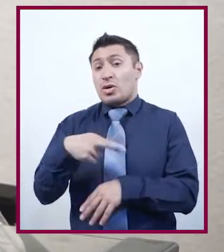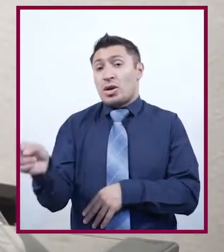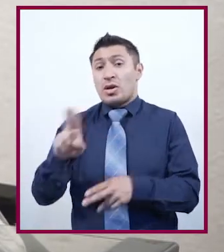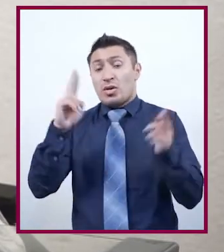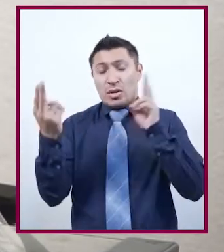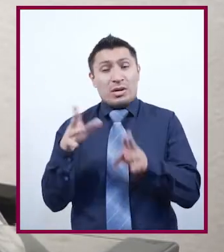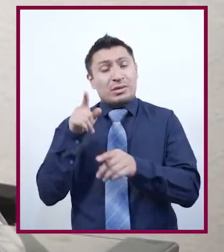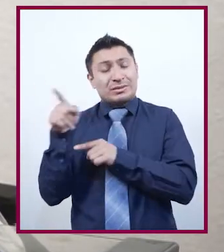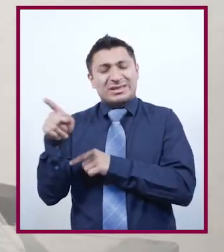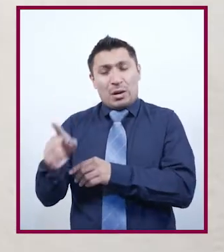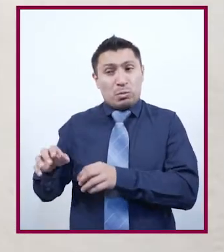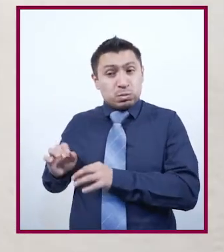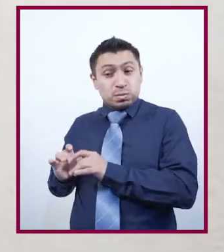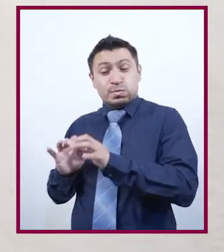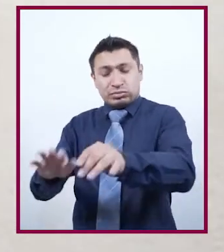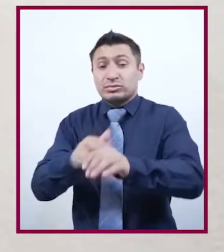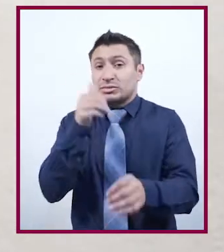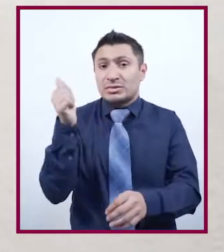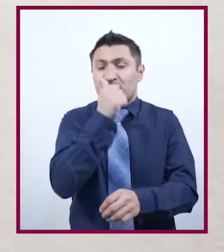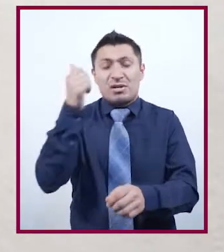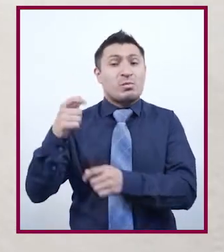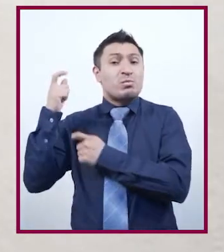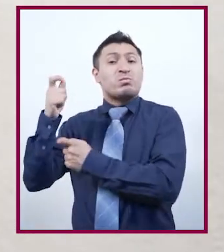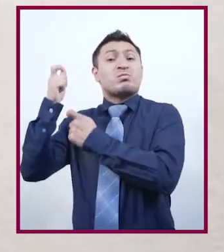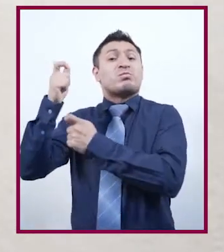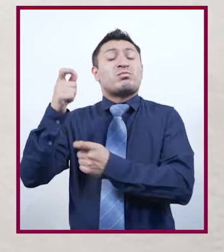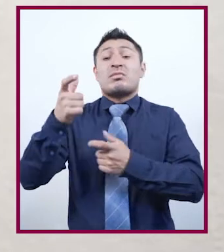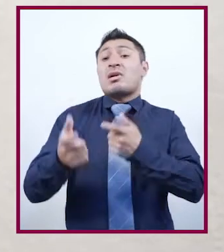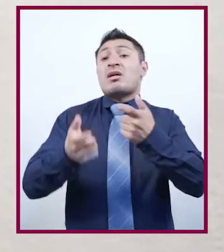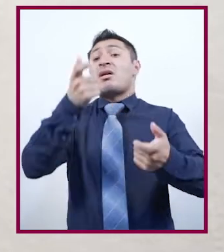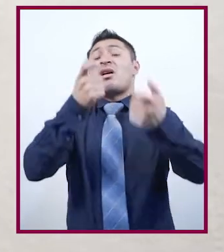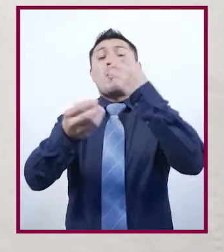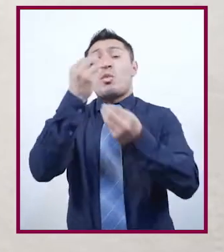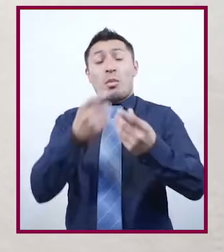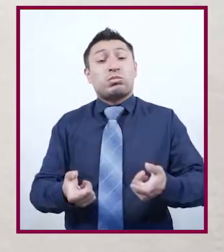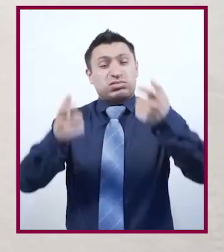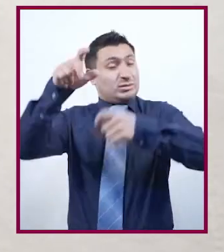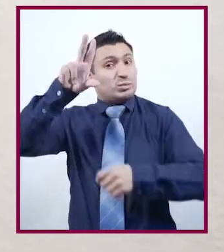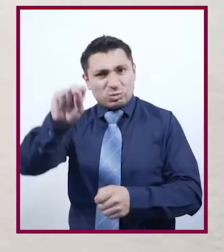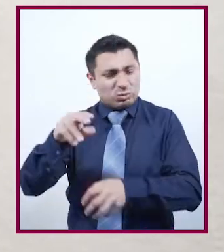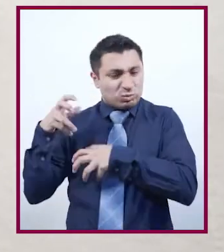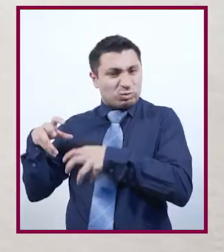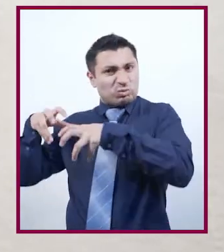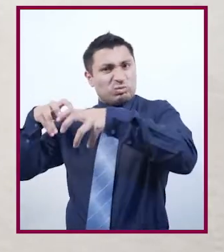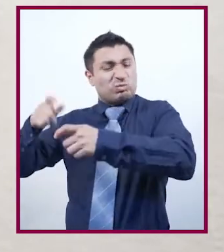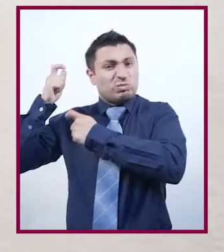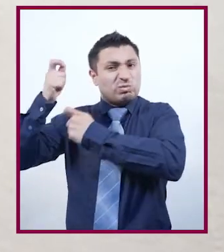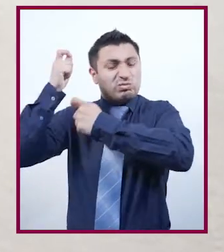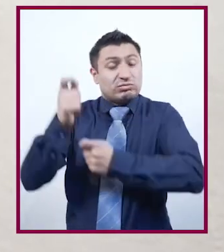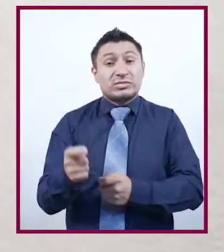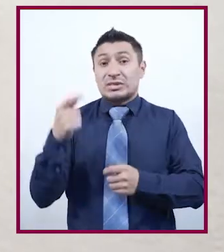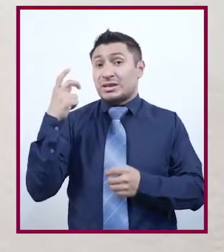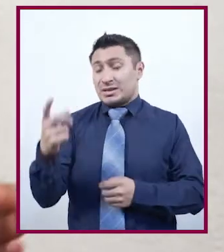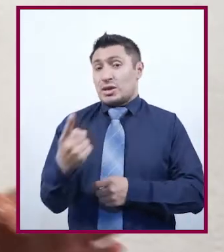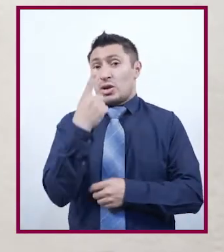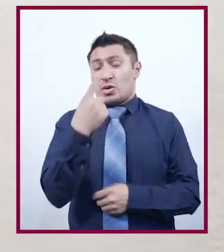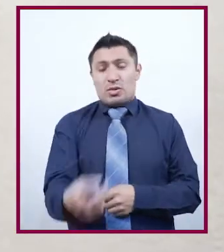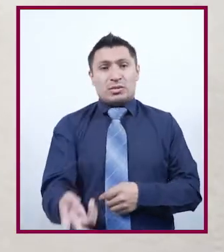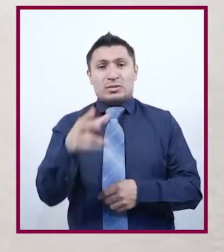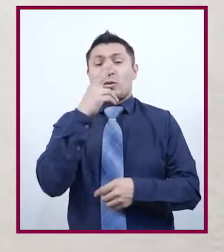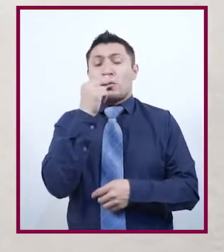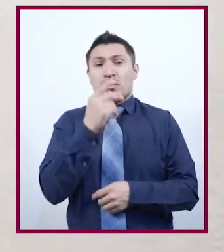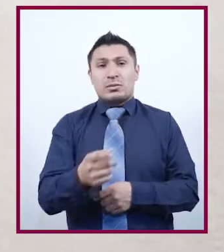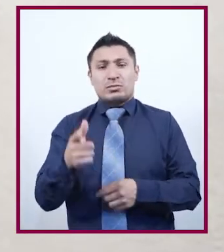universitario Calabonco, donde estudiantes protestaban contra el aumento de precio de las comidas. Durante la invasión, un